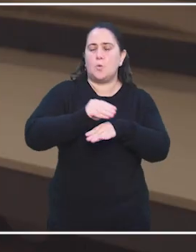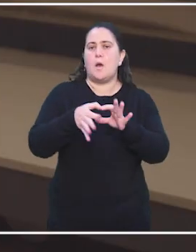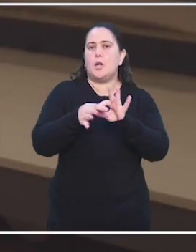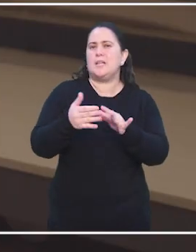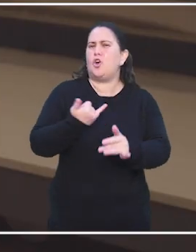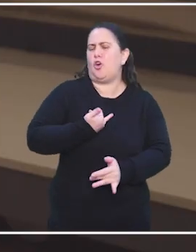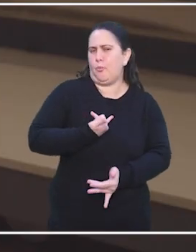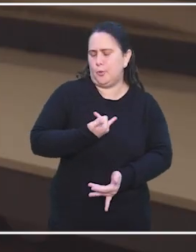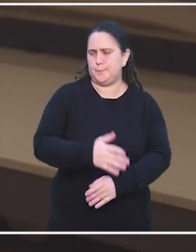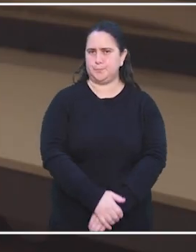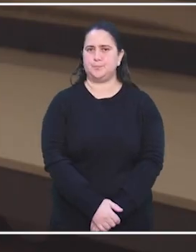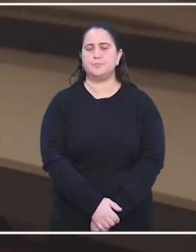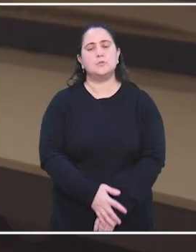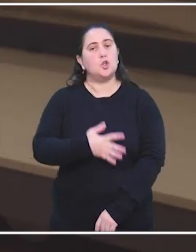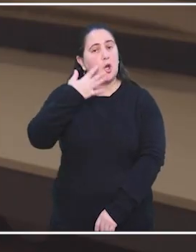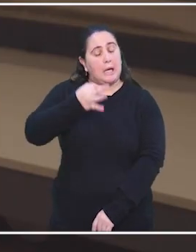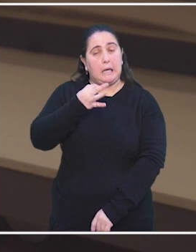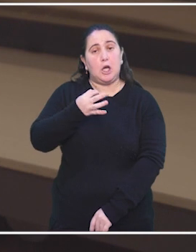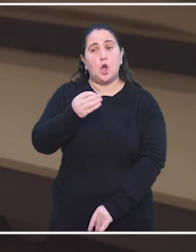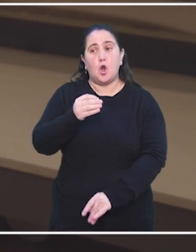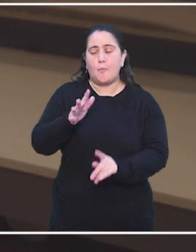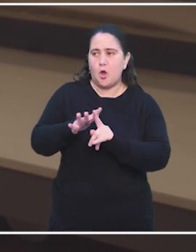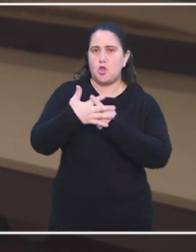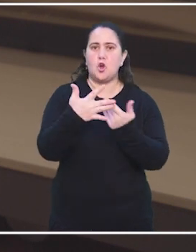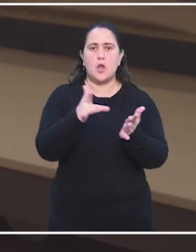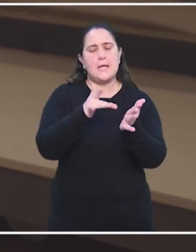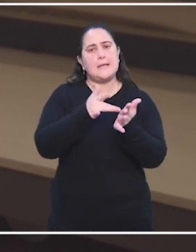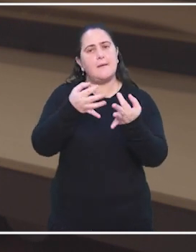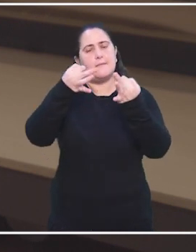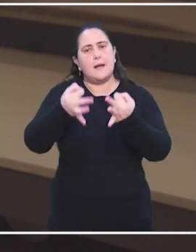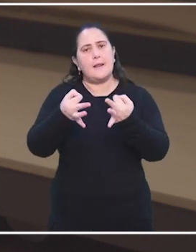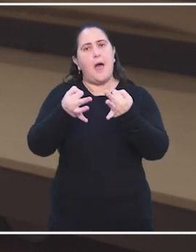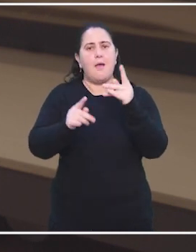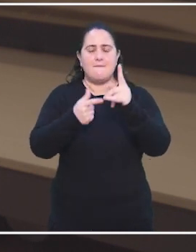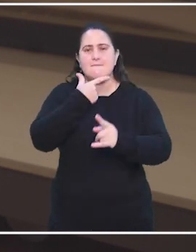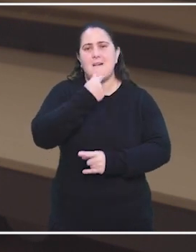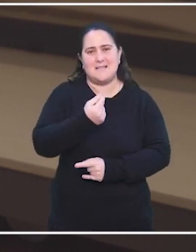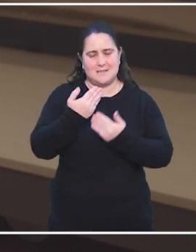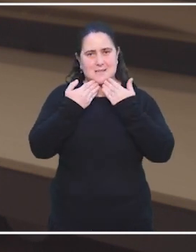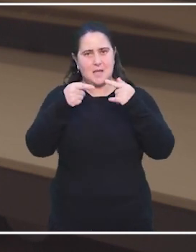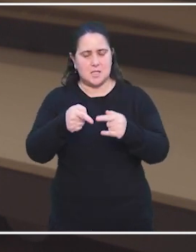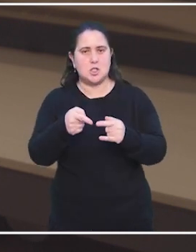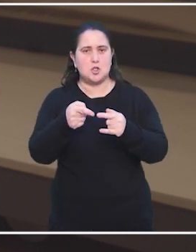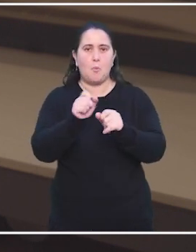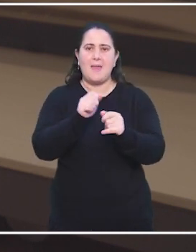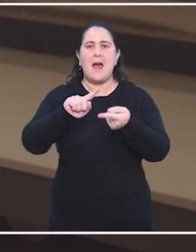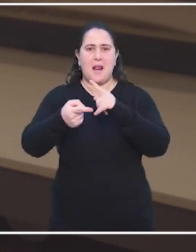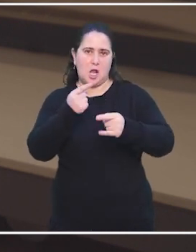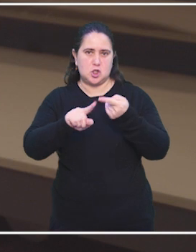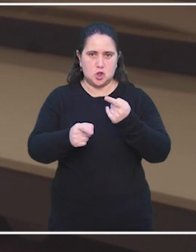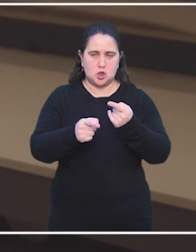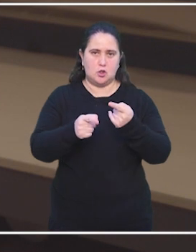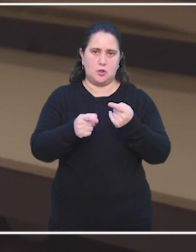Entonces, pienso que el entorno digital de muchas maneras facilita la relación